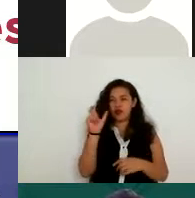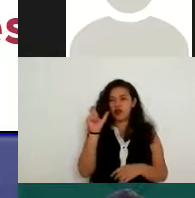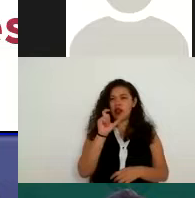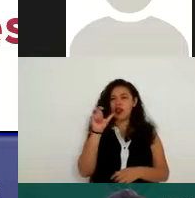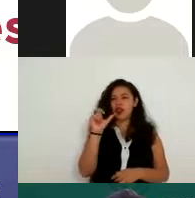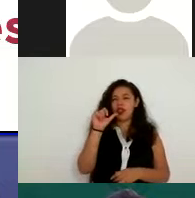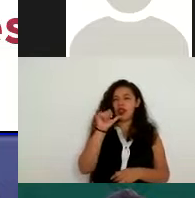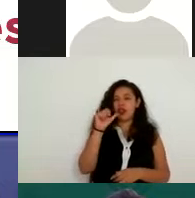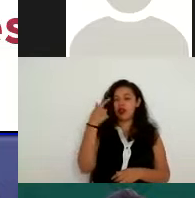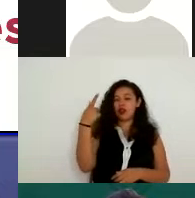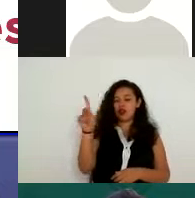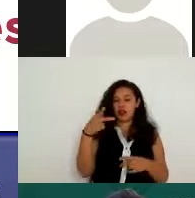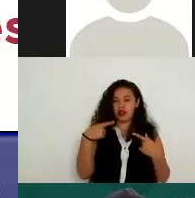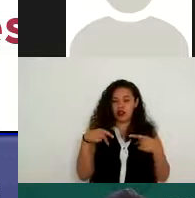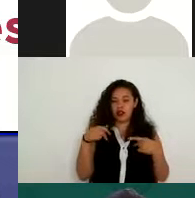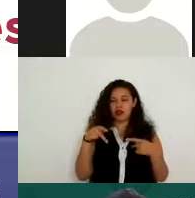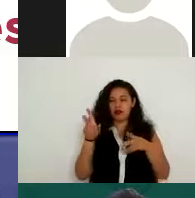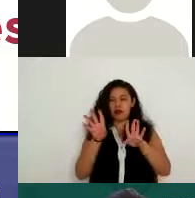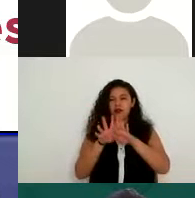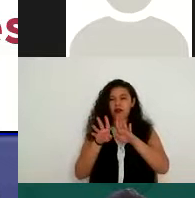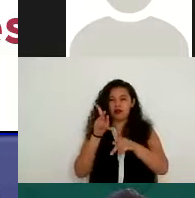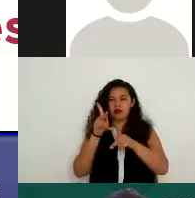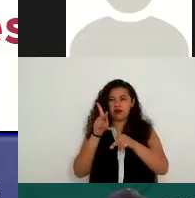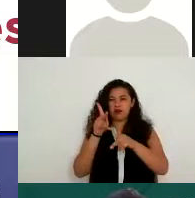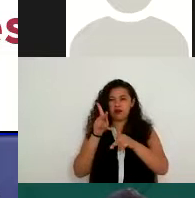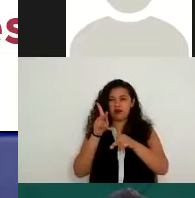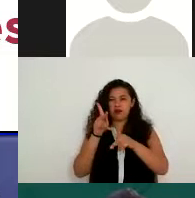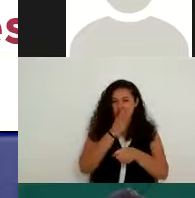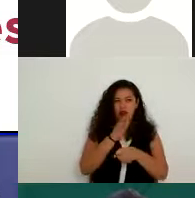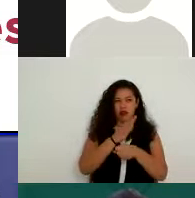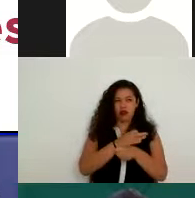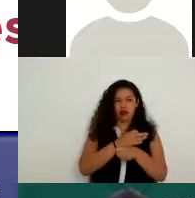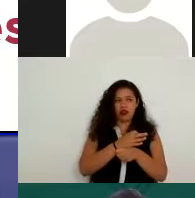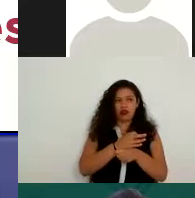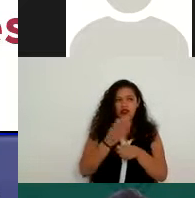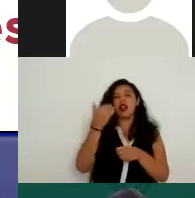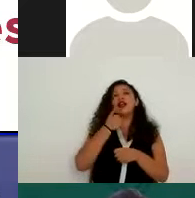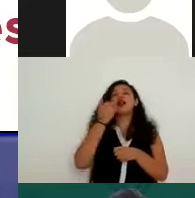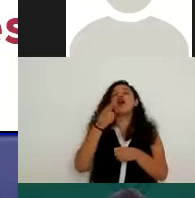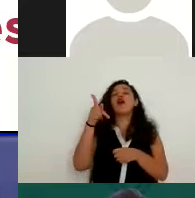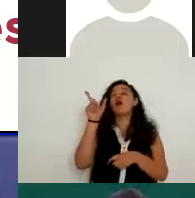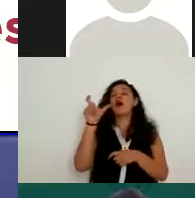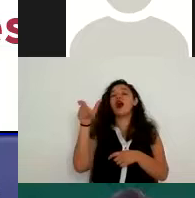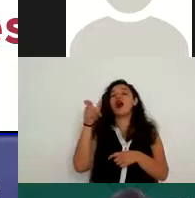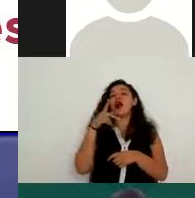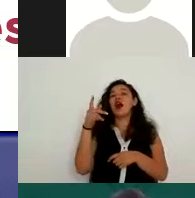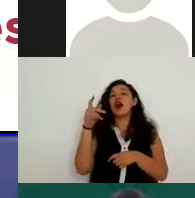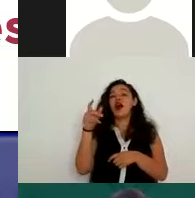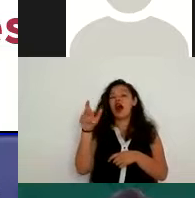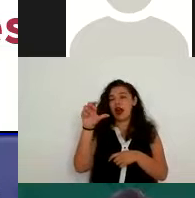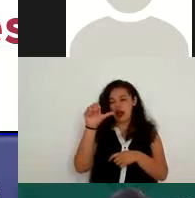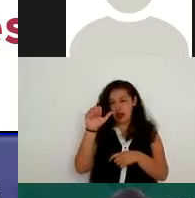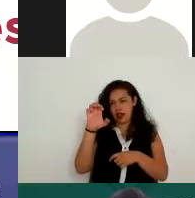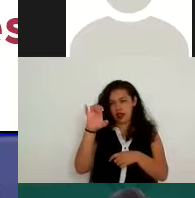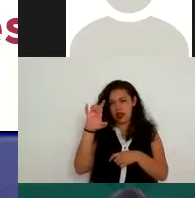es cuando se hace como esa interferencia. Pero lo estamos ahorita solucionando. Ok, si quieres cuando hable Ale, Alejandro, silencia